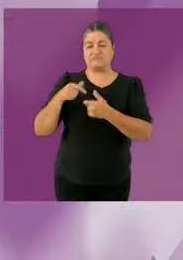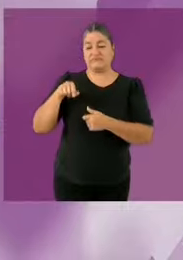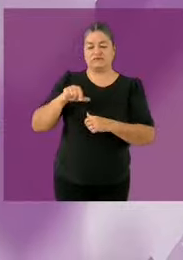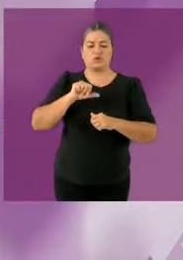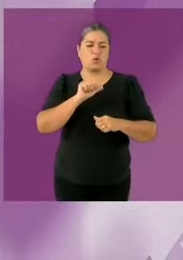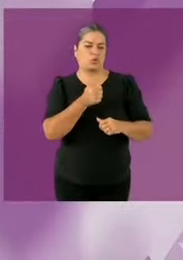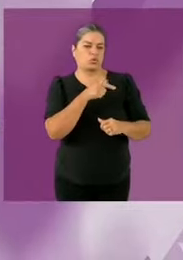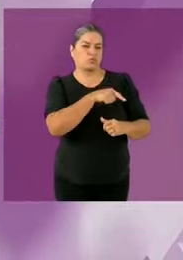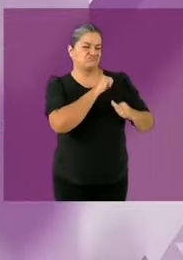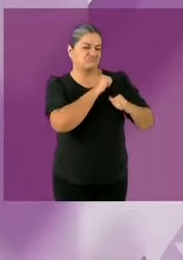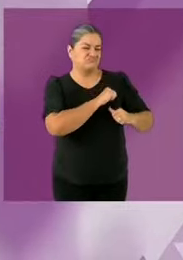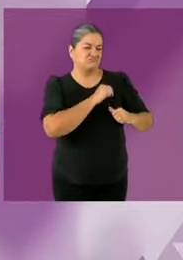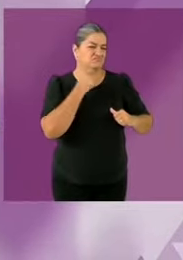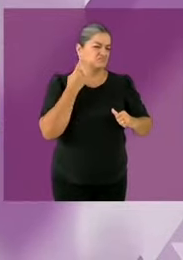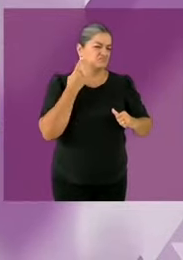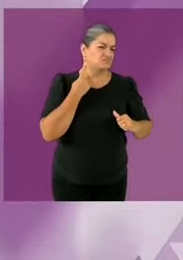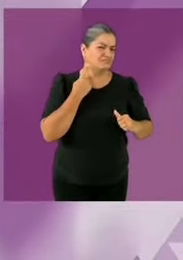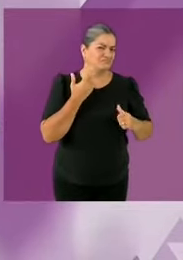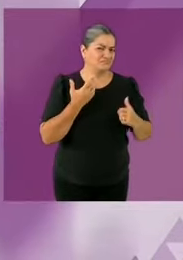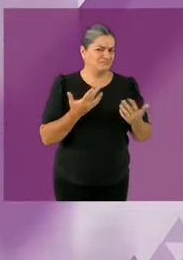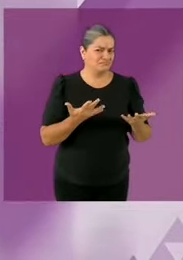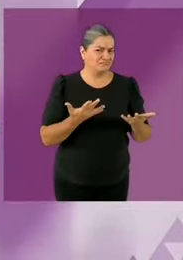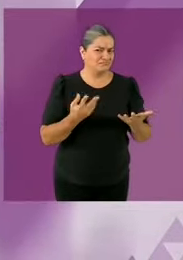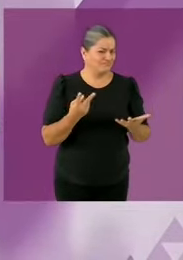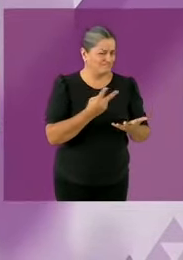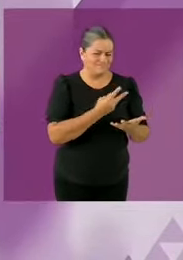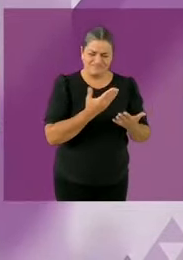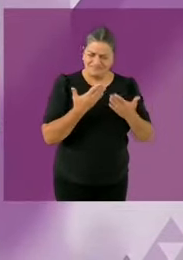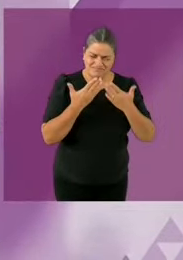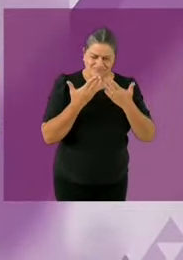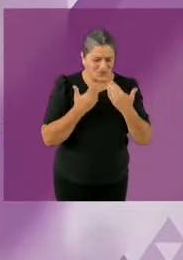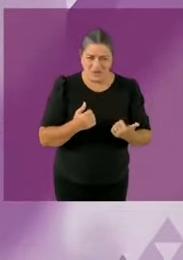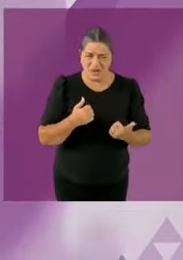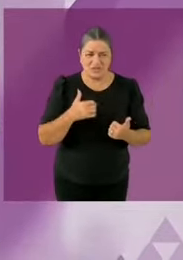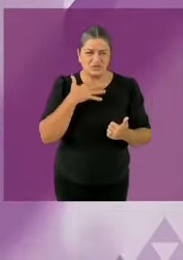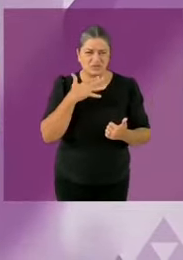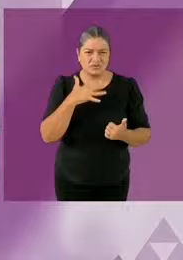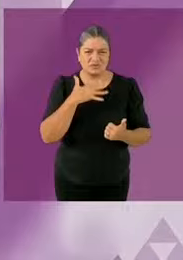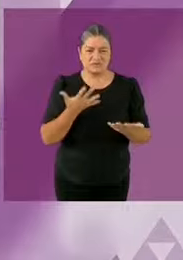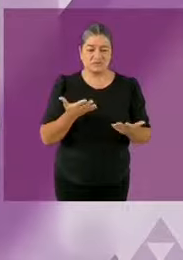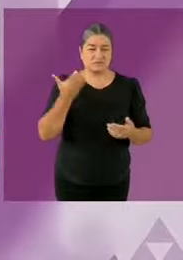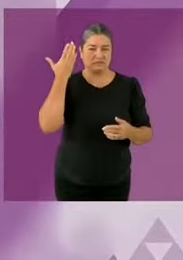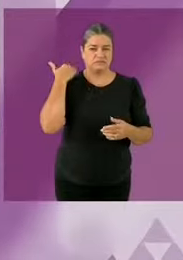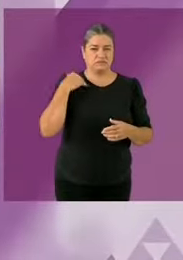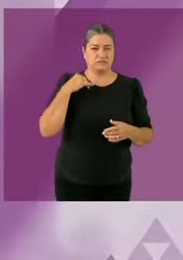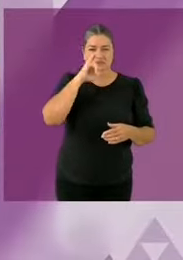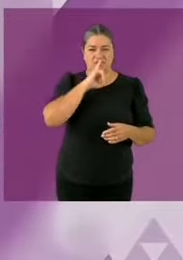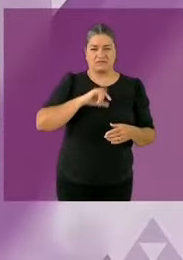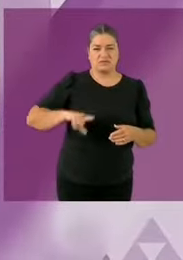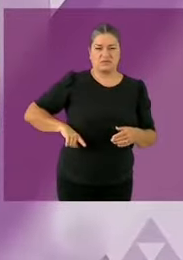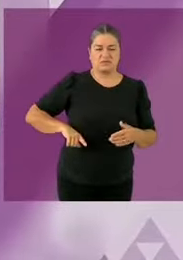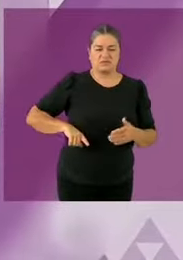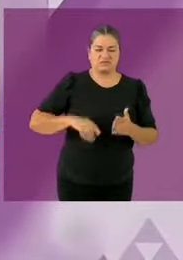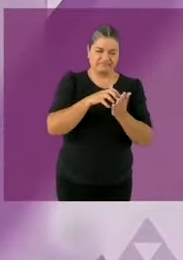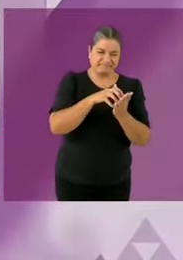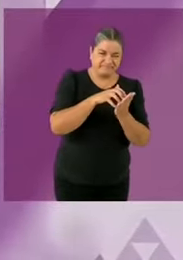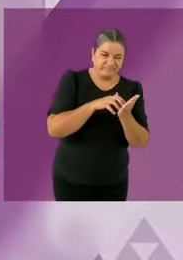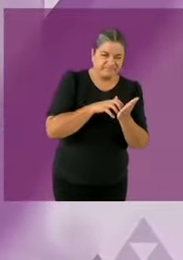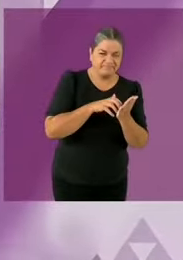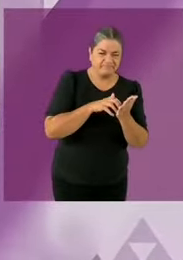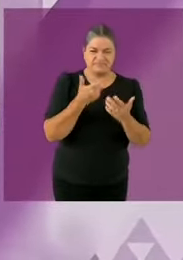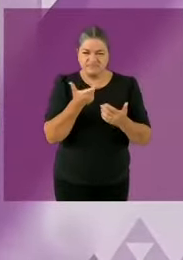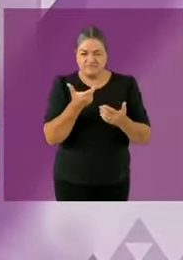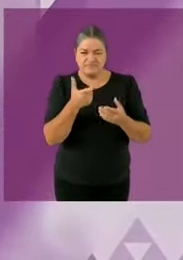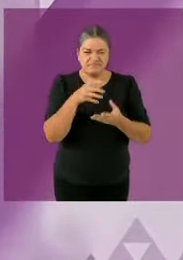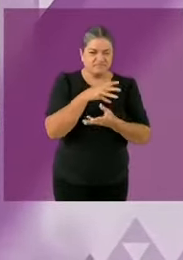del último gobierno del PRD en corrupción. Y por otro lado, la Agencia Nacional Anticorrupción, que no es solo